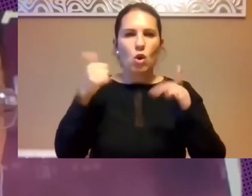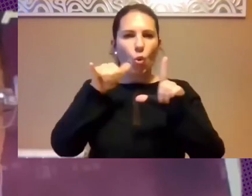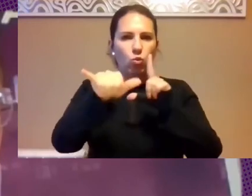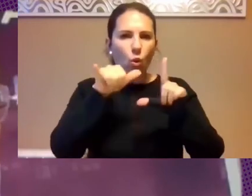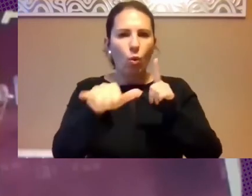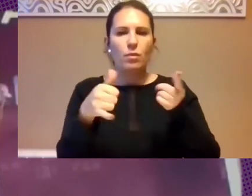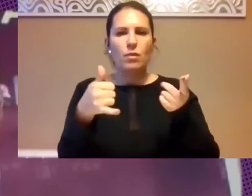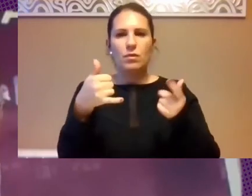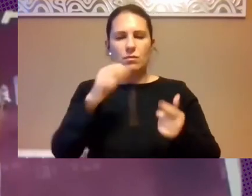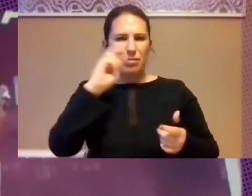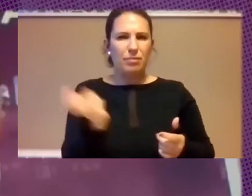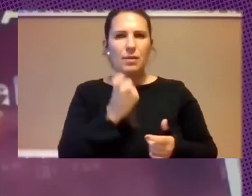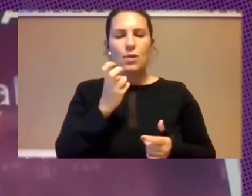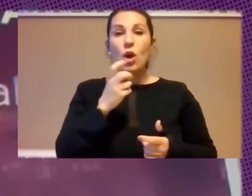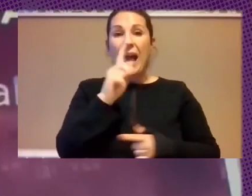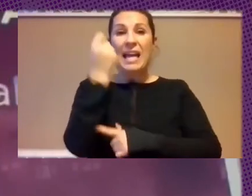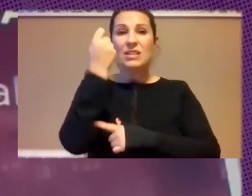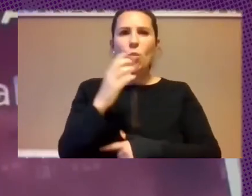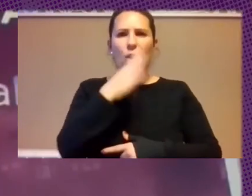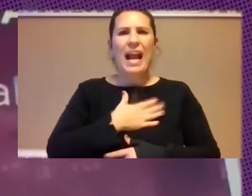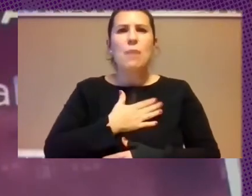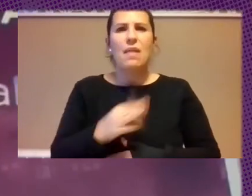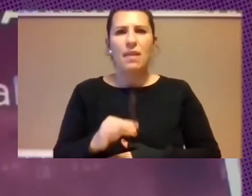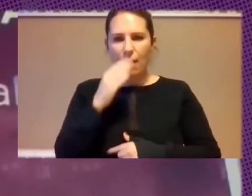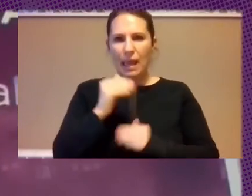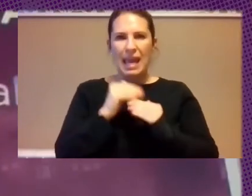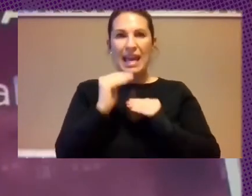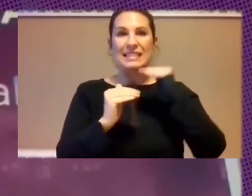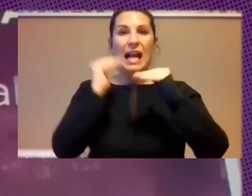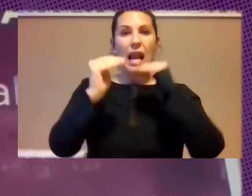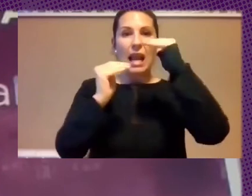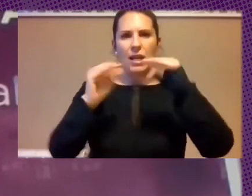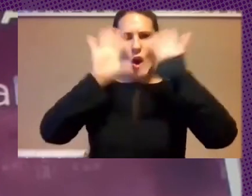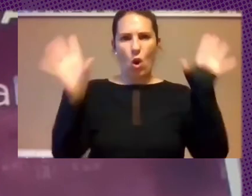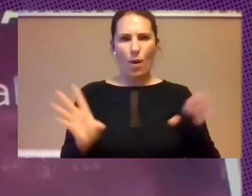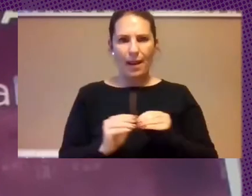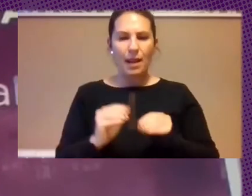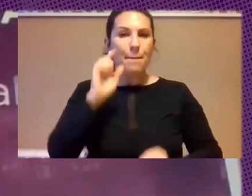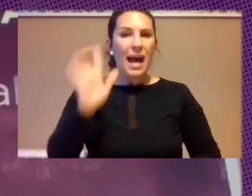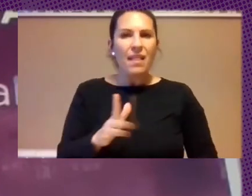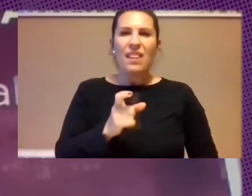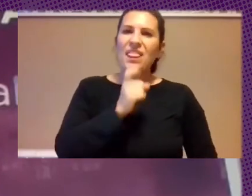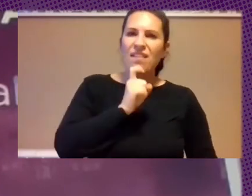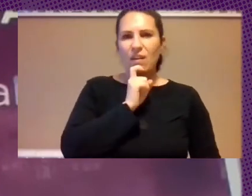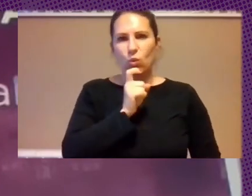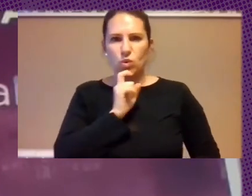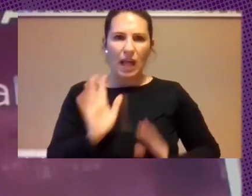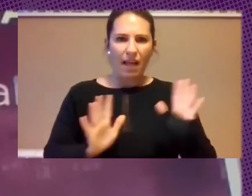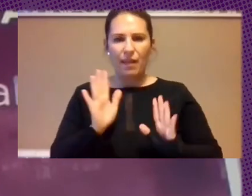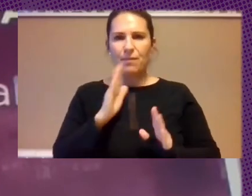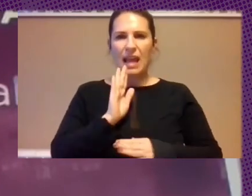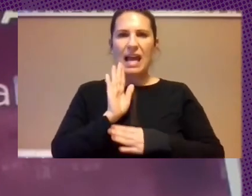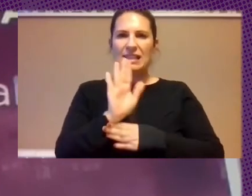Ha sido Su capacidad De Escalar A Nivel Global Y Parece Que Hay Una Cierta Difficultad En Plantear Alternativas Desde